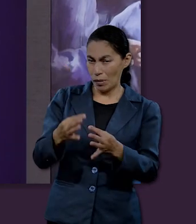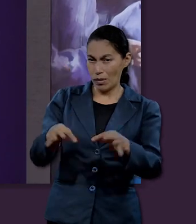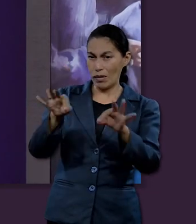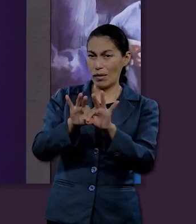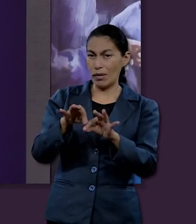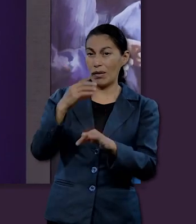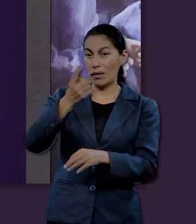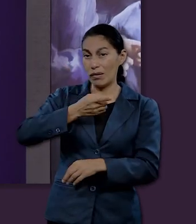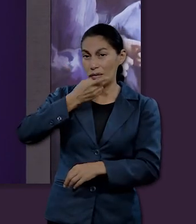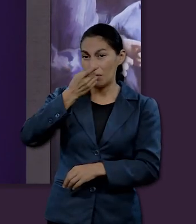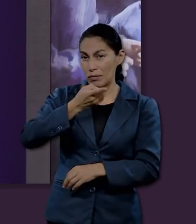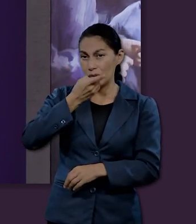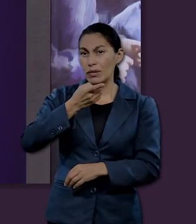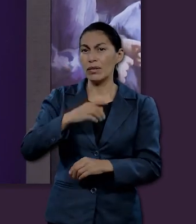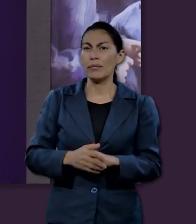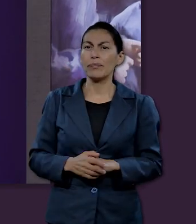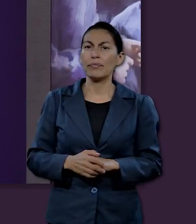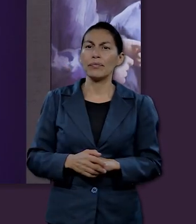yo.